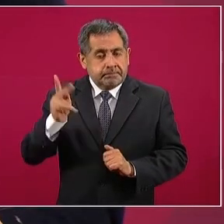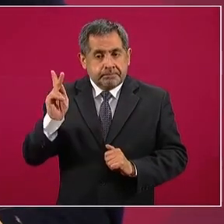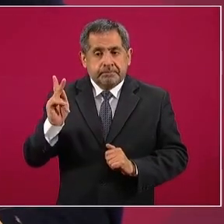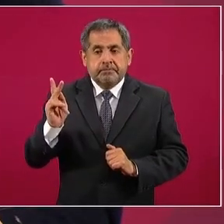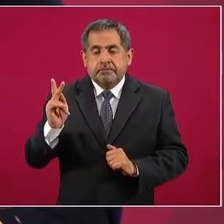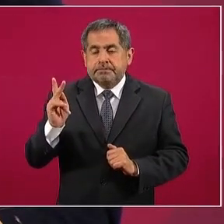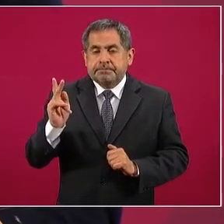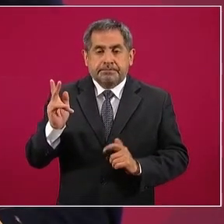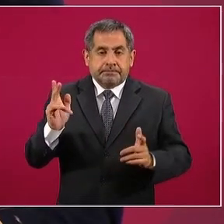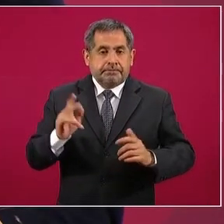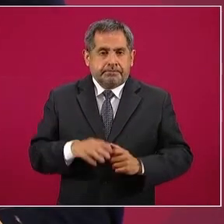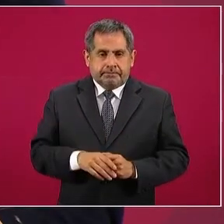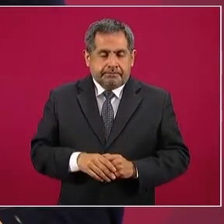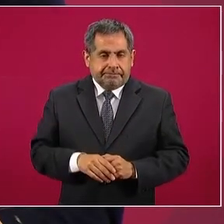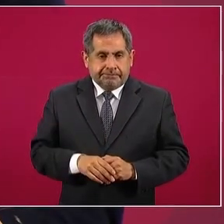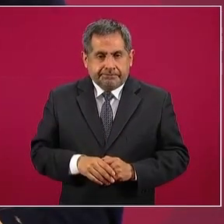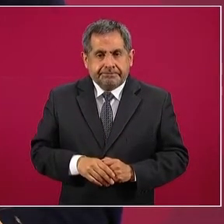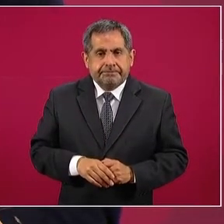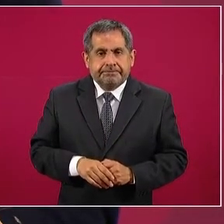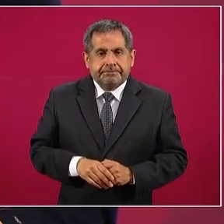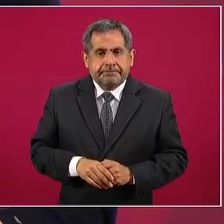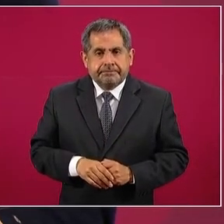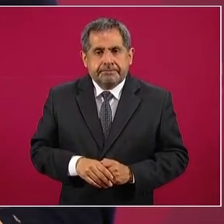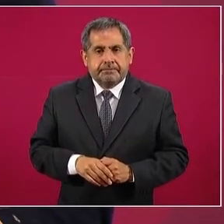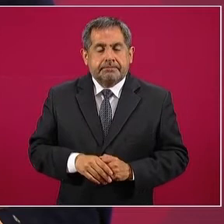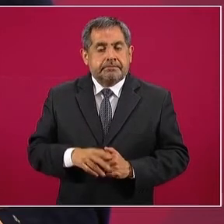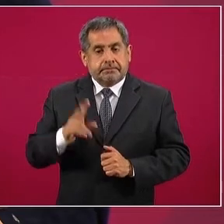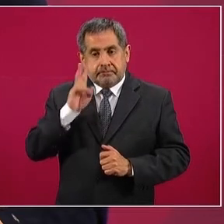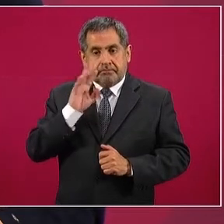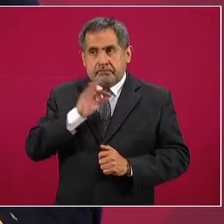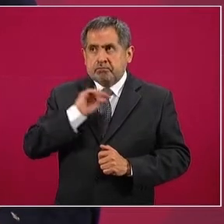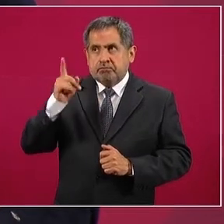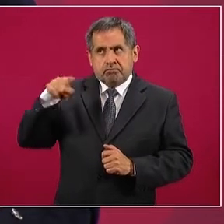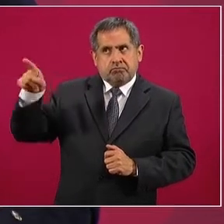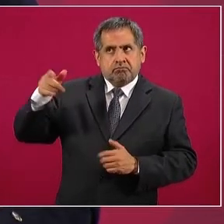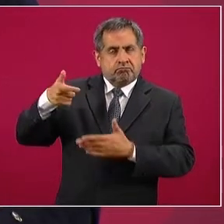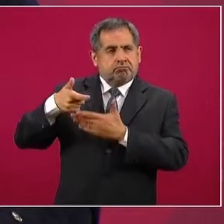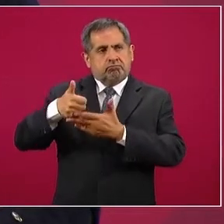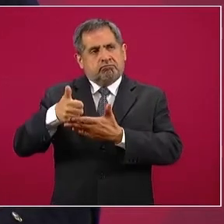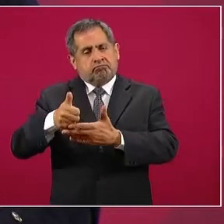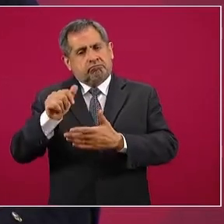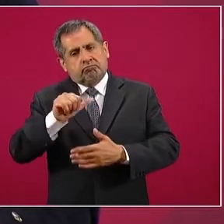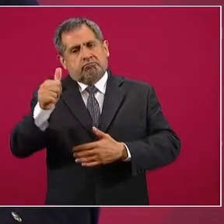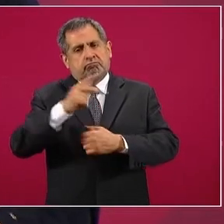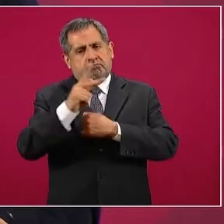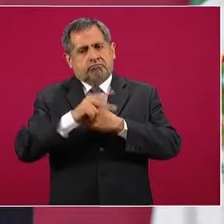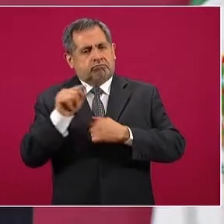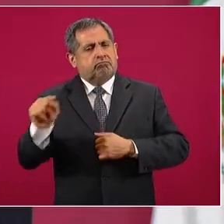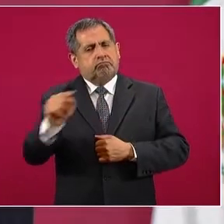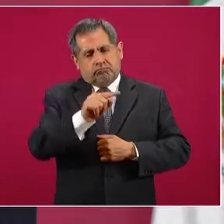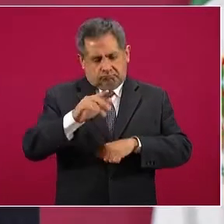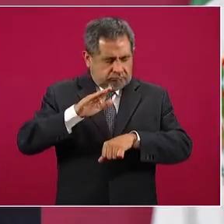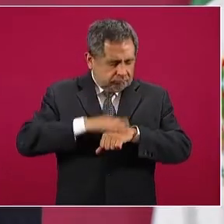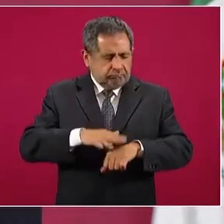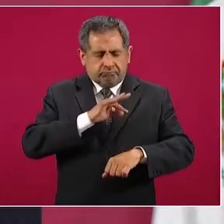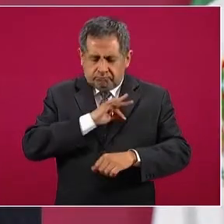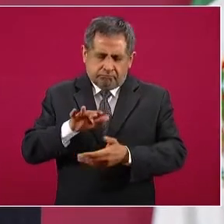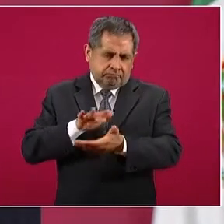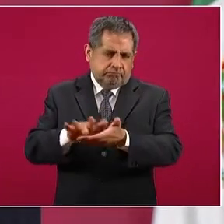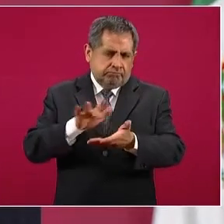podrían ayudar todavía más